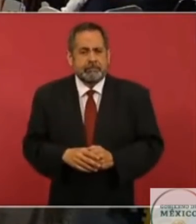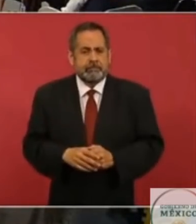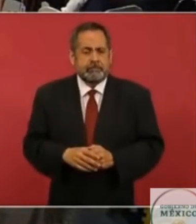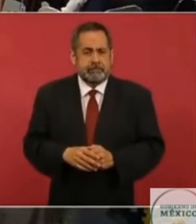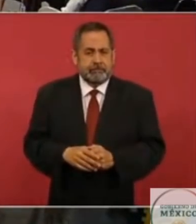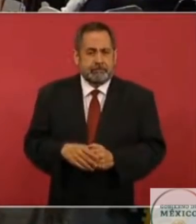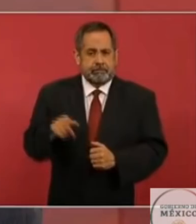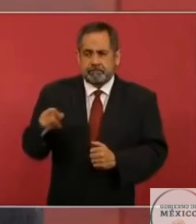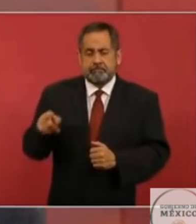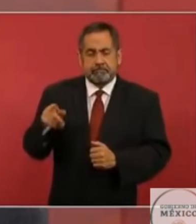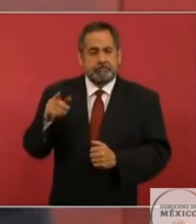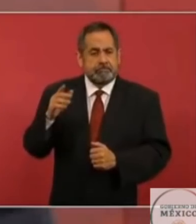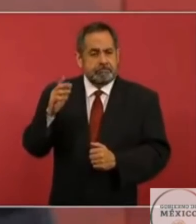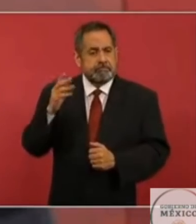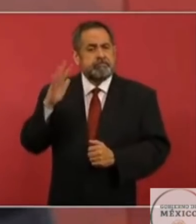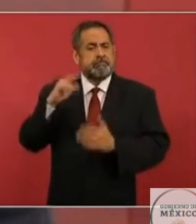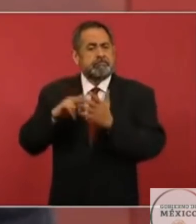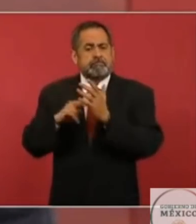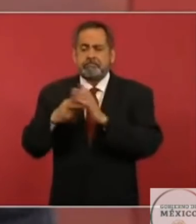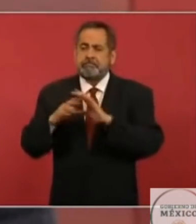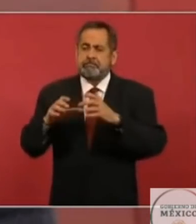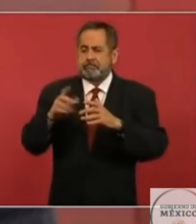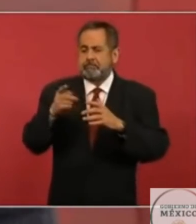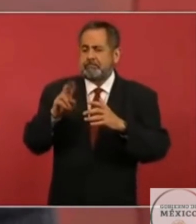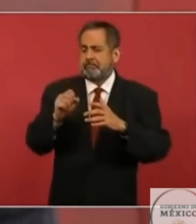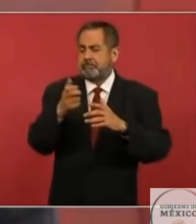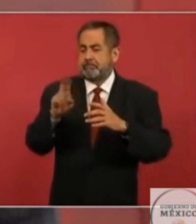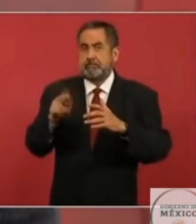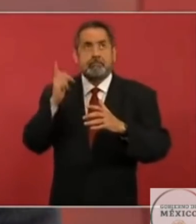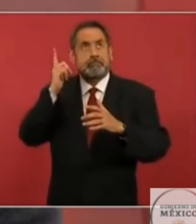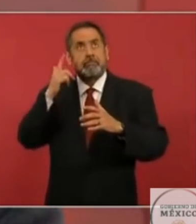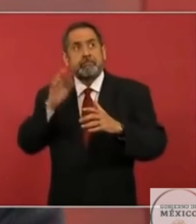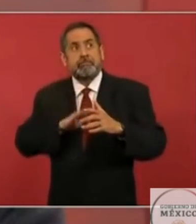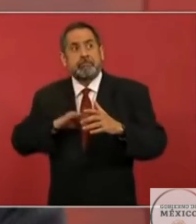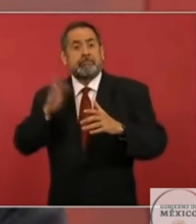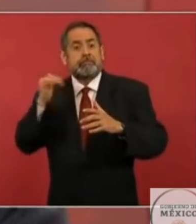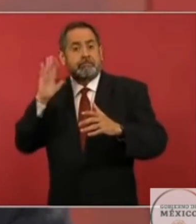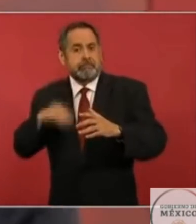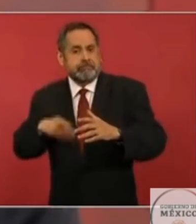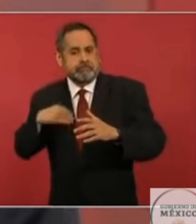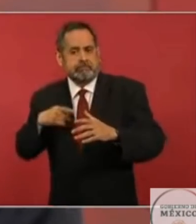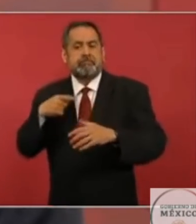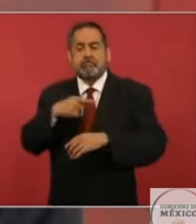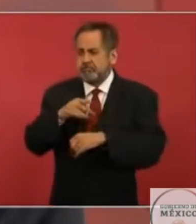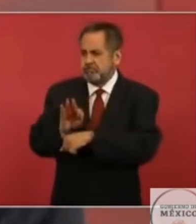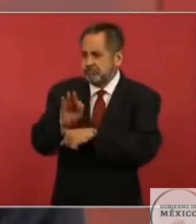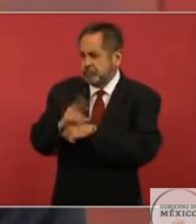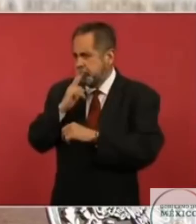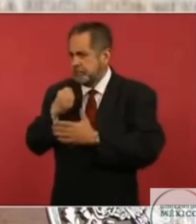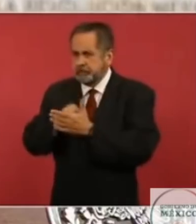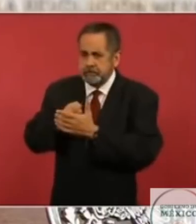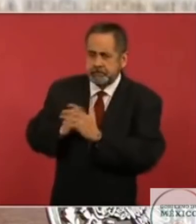el ingeniero Krushan estaría feliz el día de hoy, que él luchaba, cuidaba